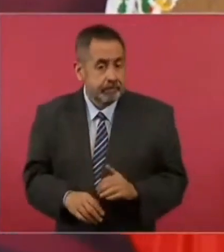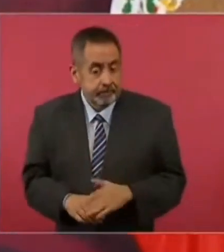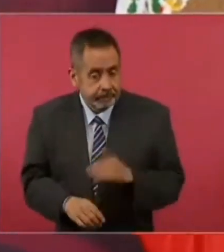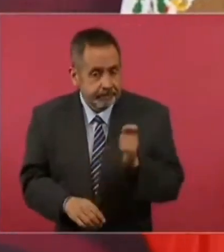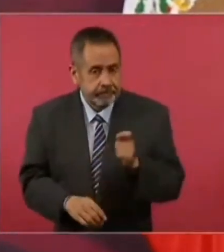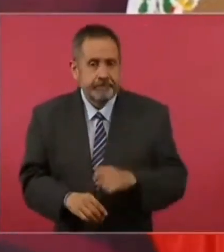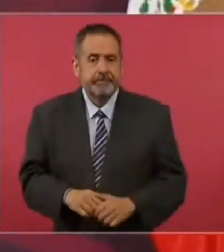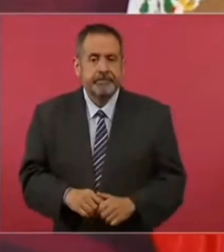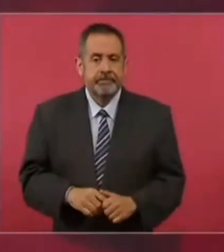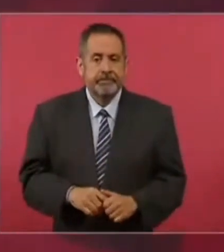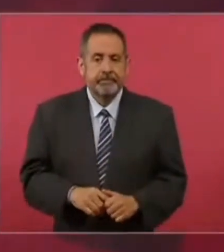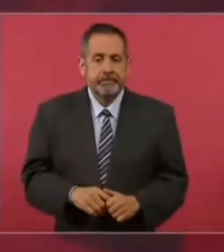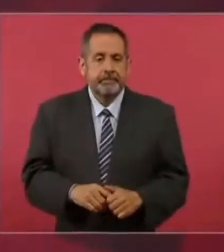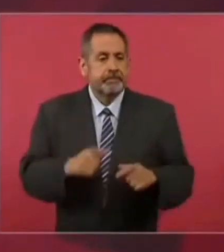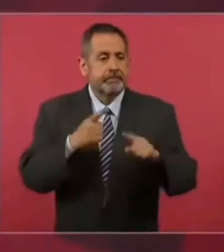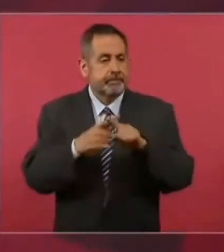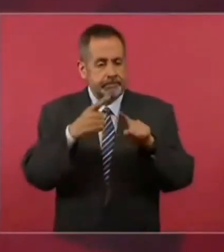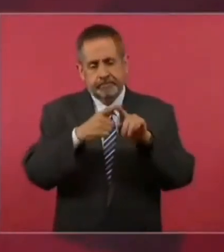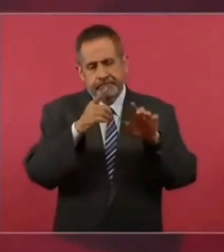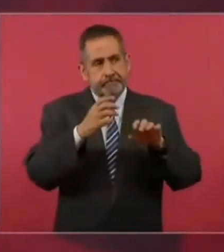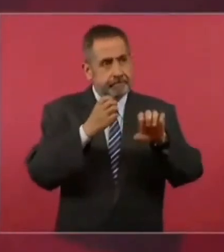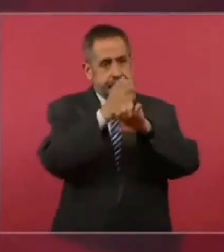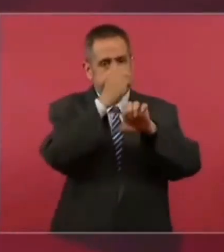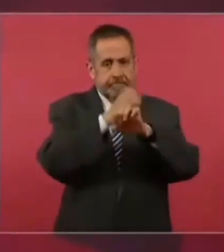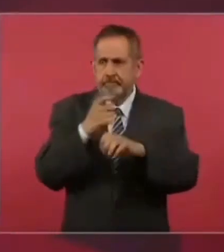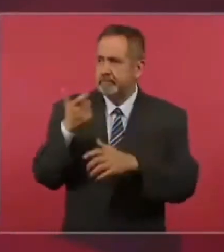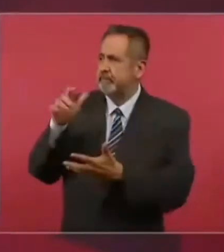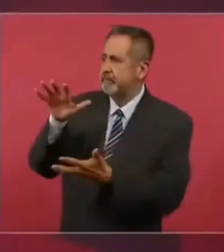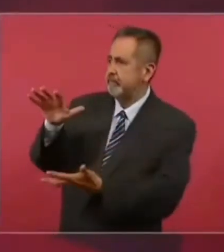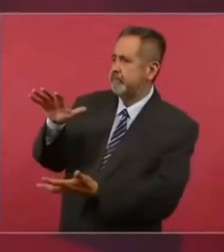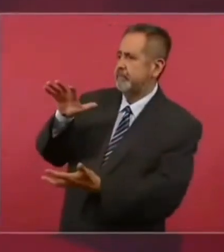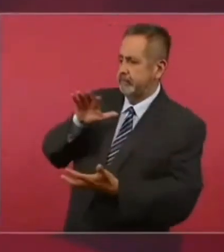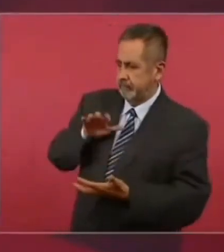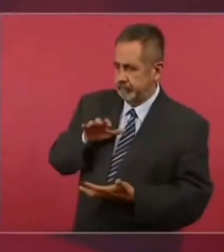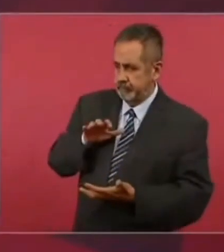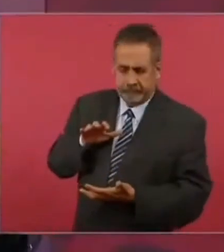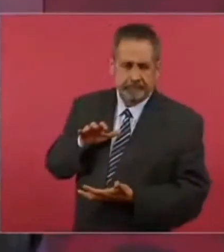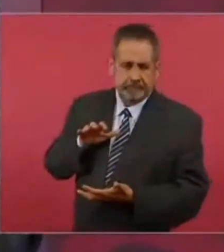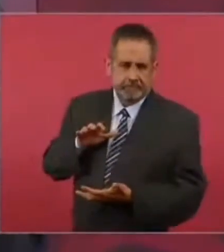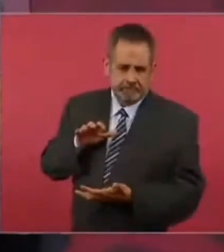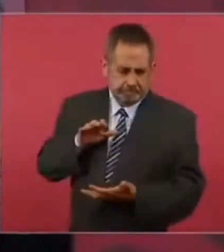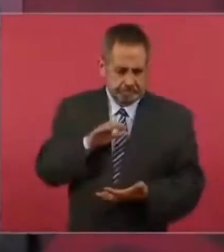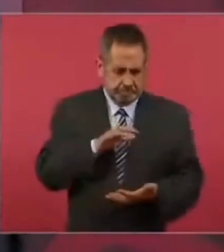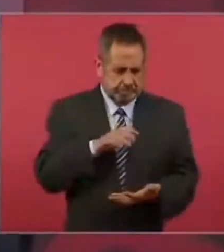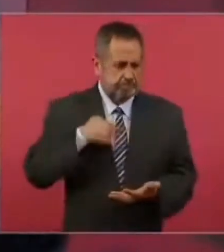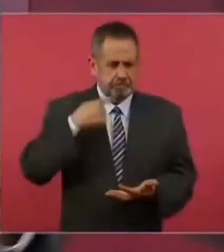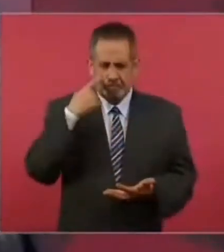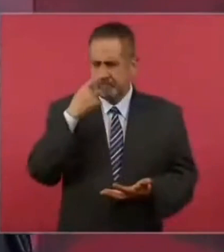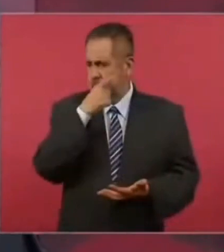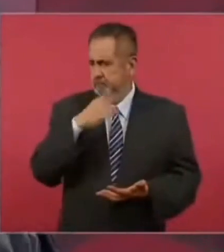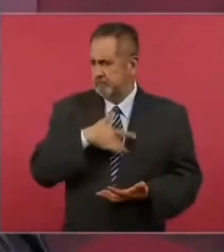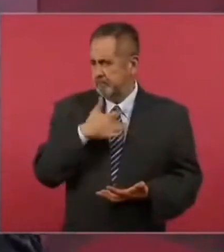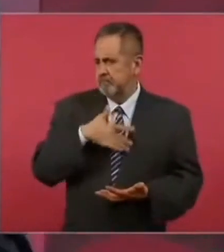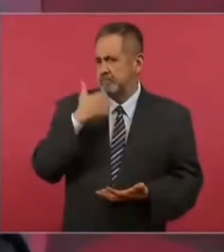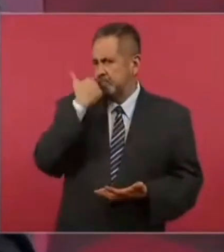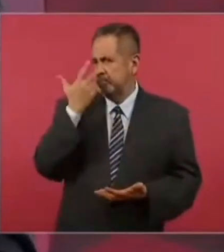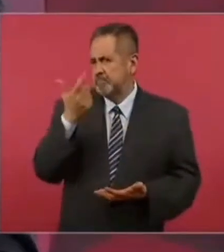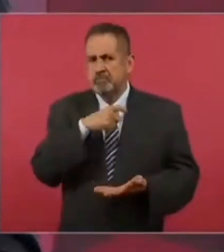los estados recibían los fondos de la federación y ellos los manejaban.